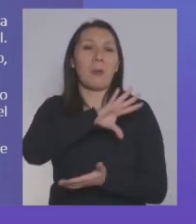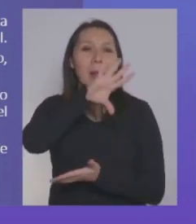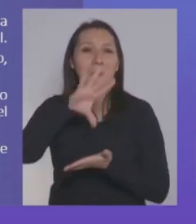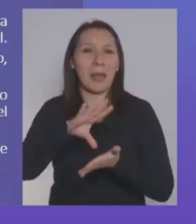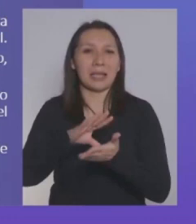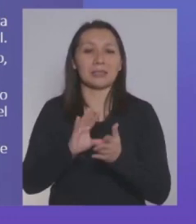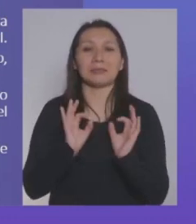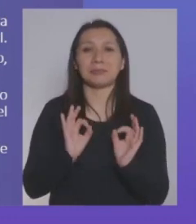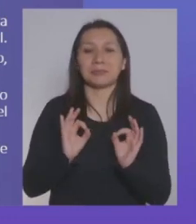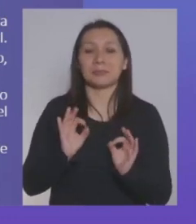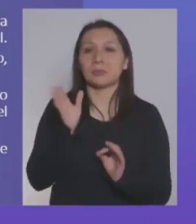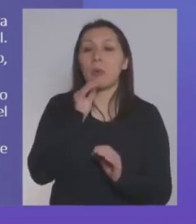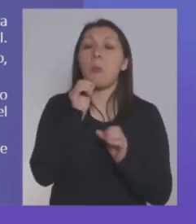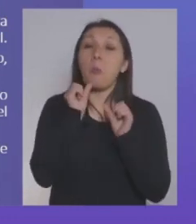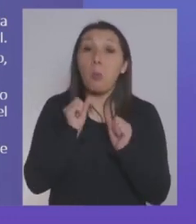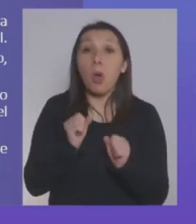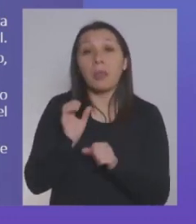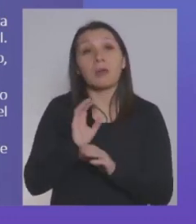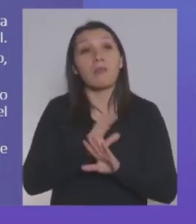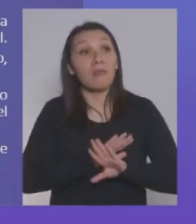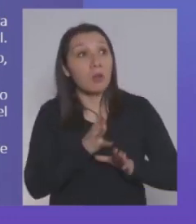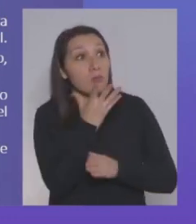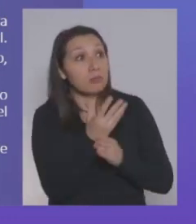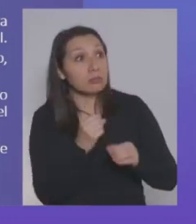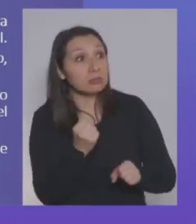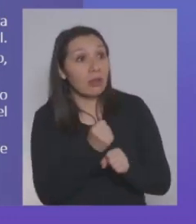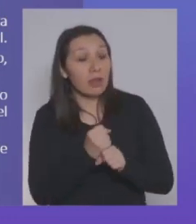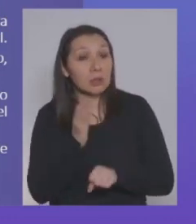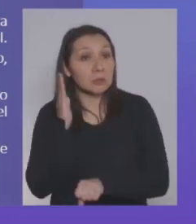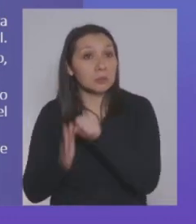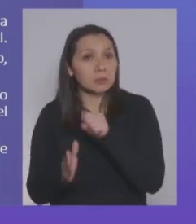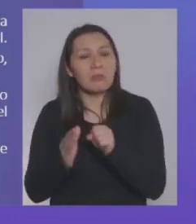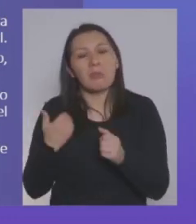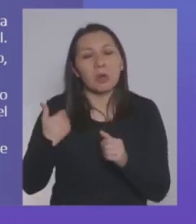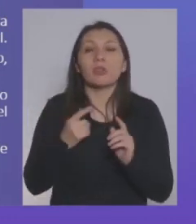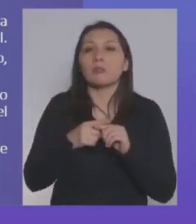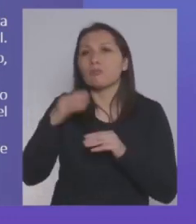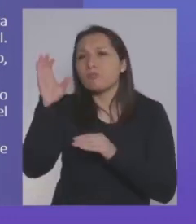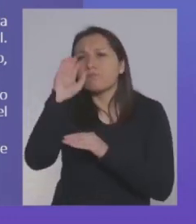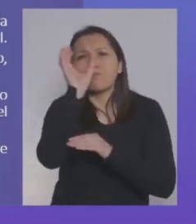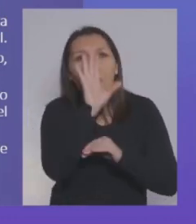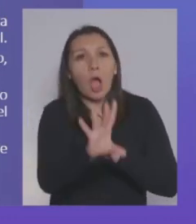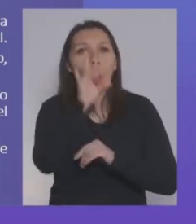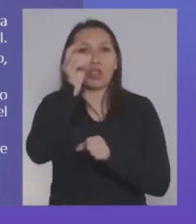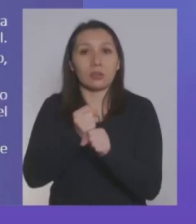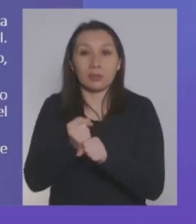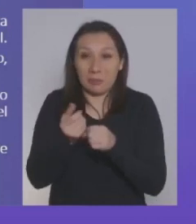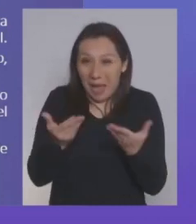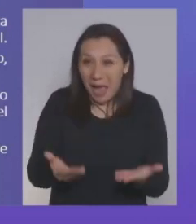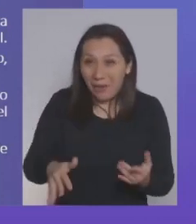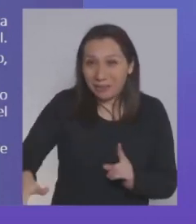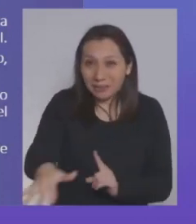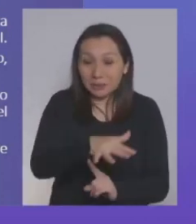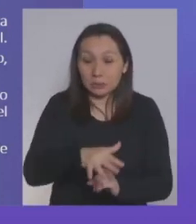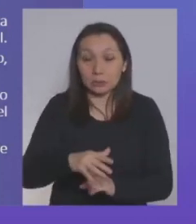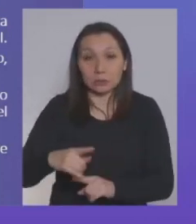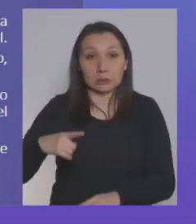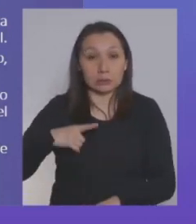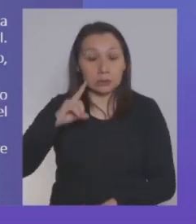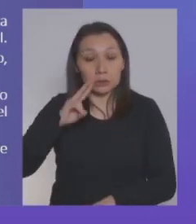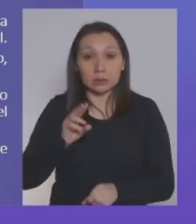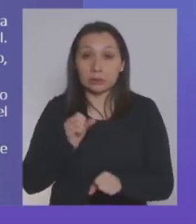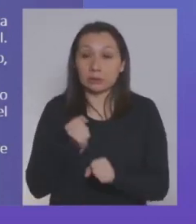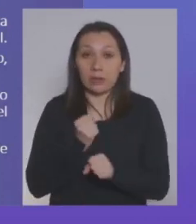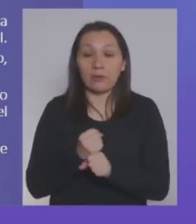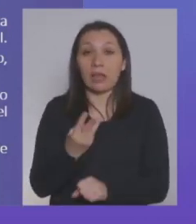desempleo en la cual hay posibilidades de salir a buscar trabajo y de encontrarlo. En la situación que estamos hoy en día, con una tasa de desempleo de un 13